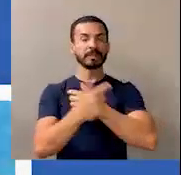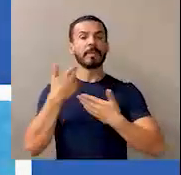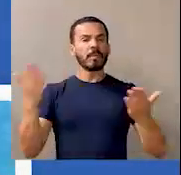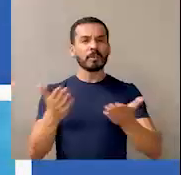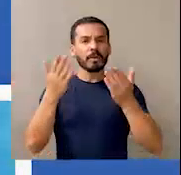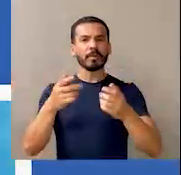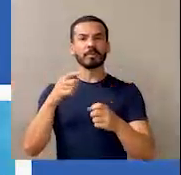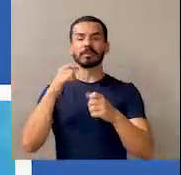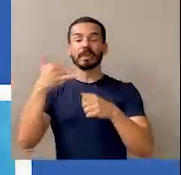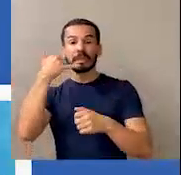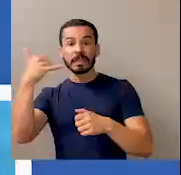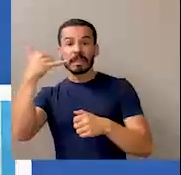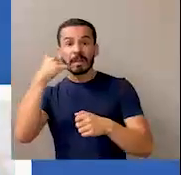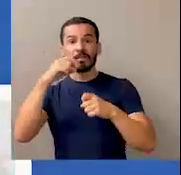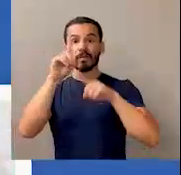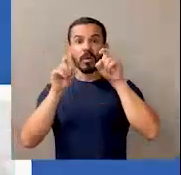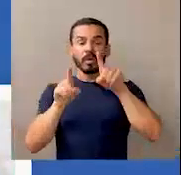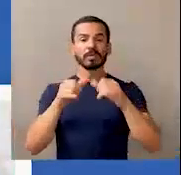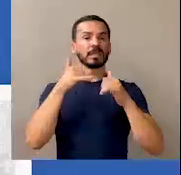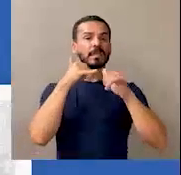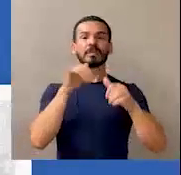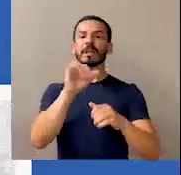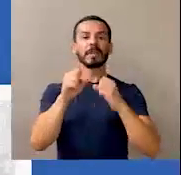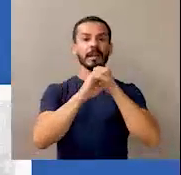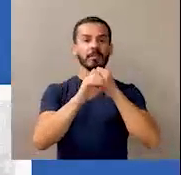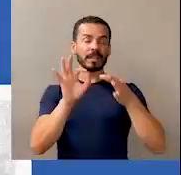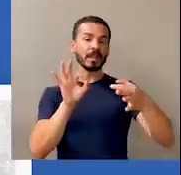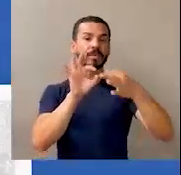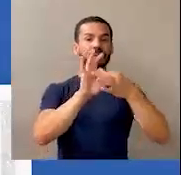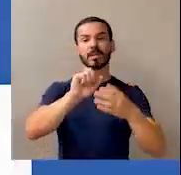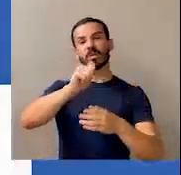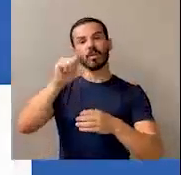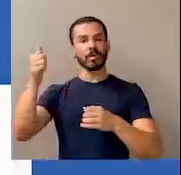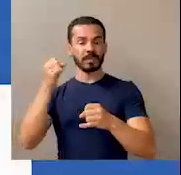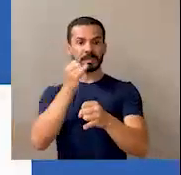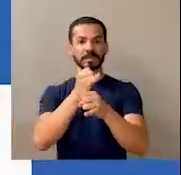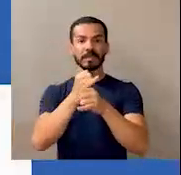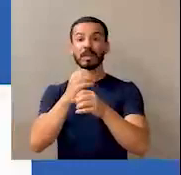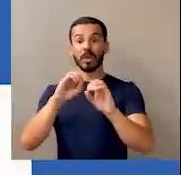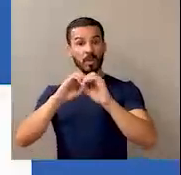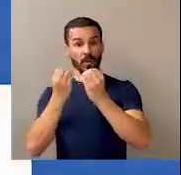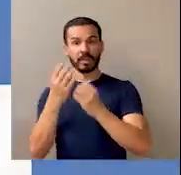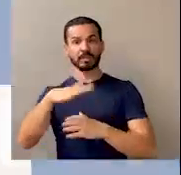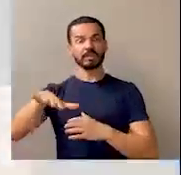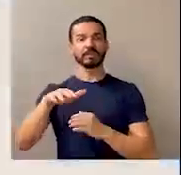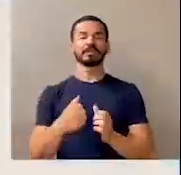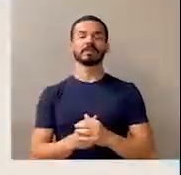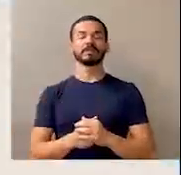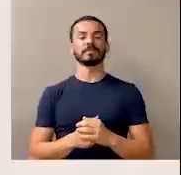promoción de líneas de consulta y denuncia, así como campañas en coordinación con otras instituciones y organizaciones.